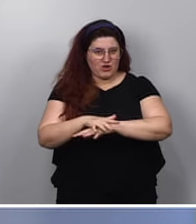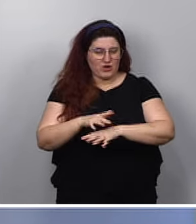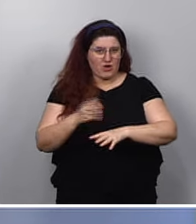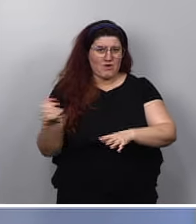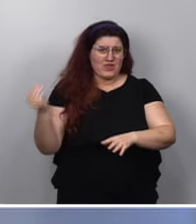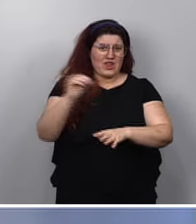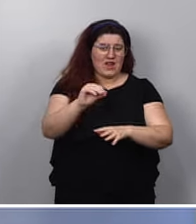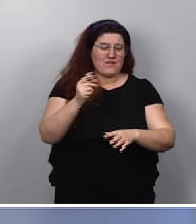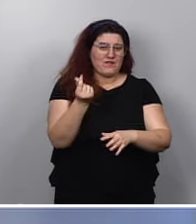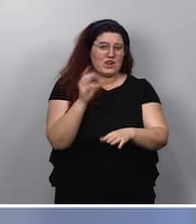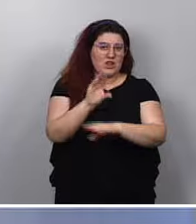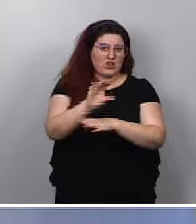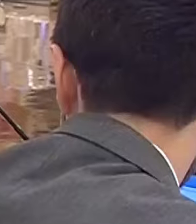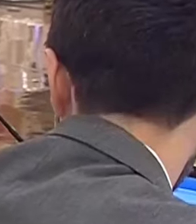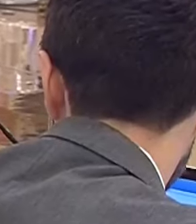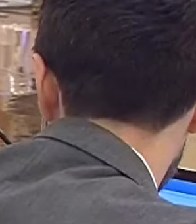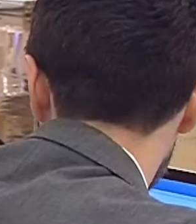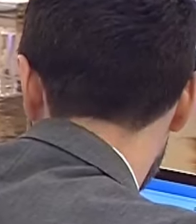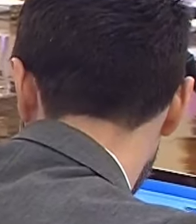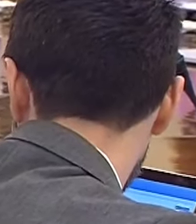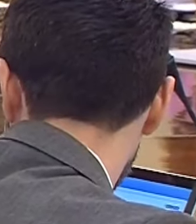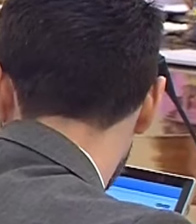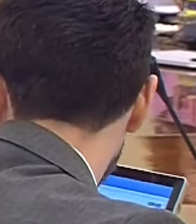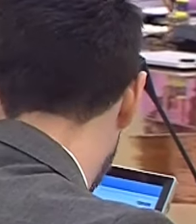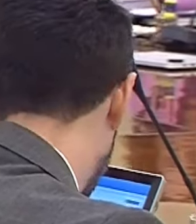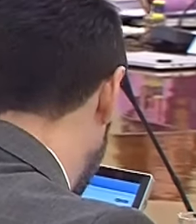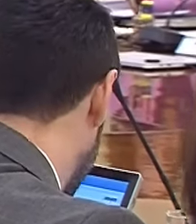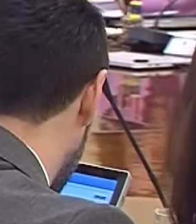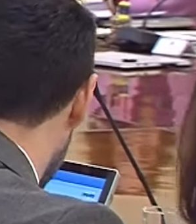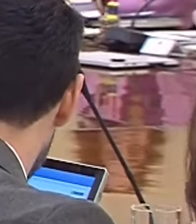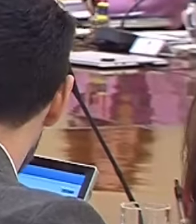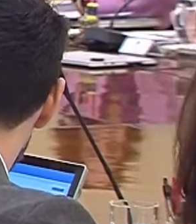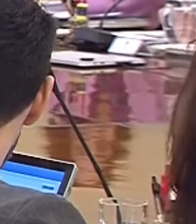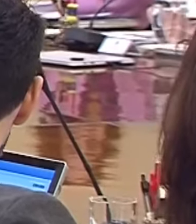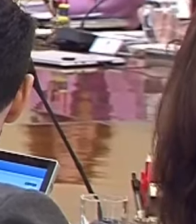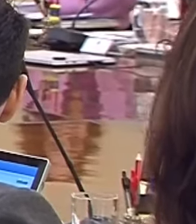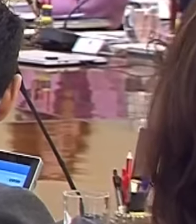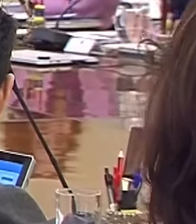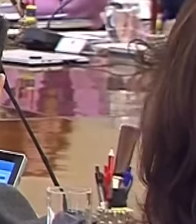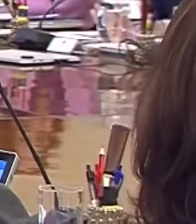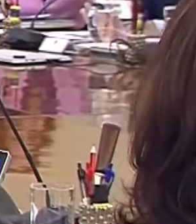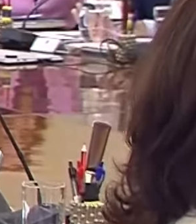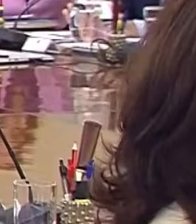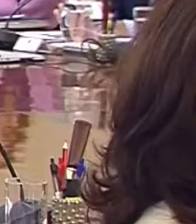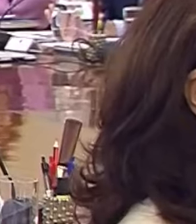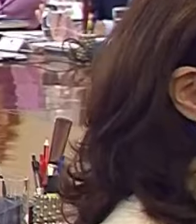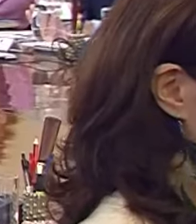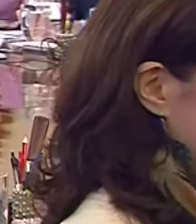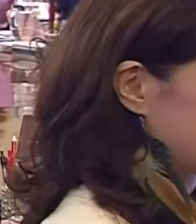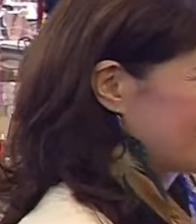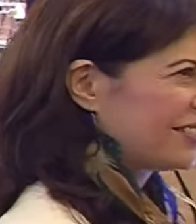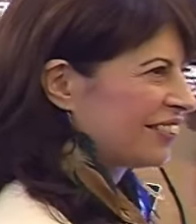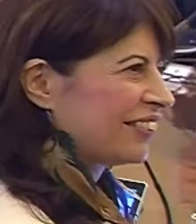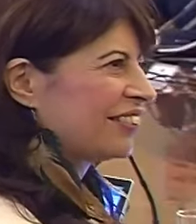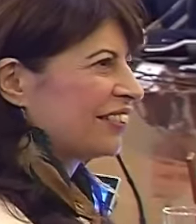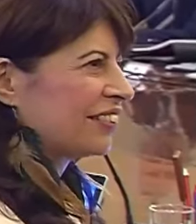financiación del sistema de la dependencia. La tercera pata es la pata del trabajo, es decir, la pata de quienes proveen los cuidados, de quienes